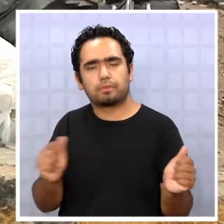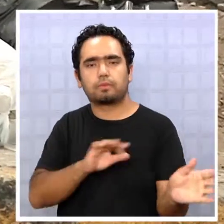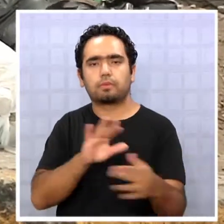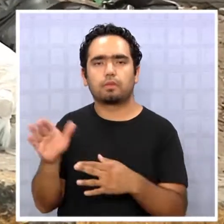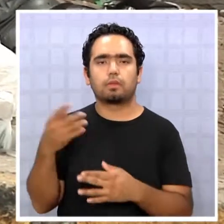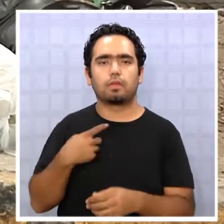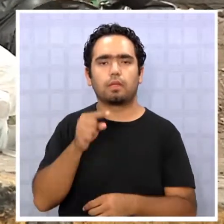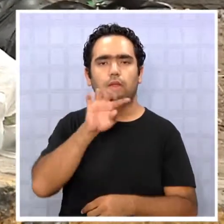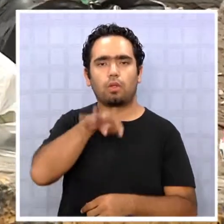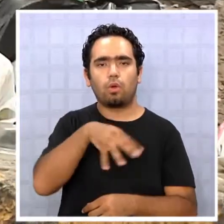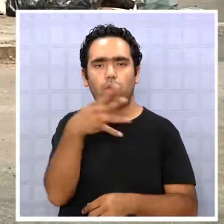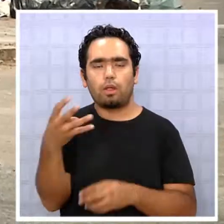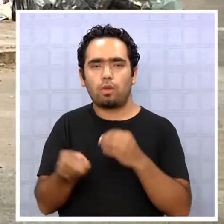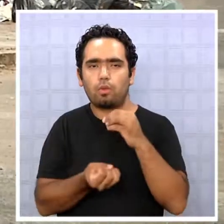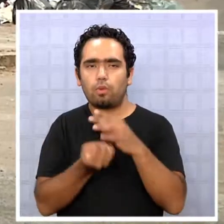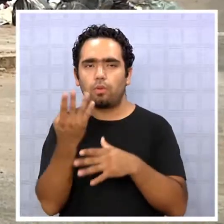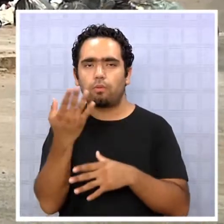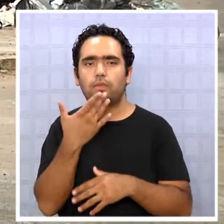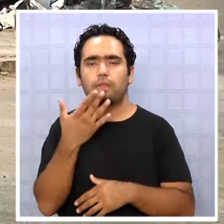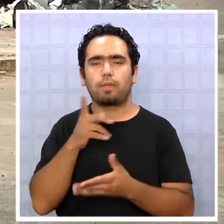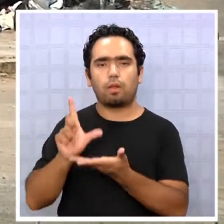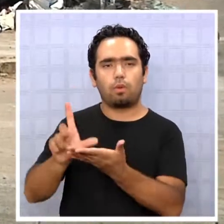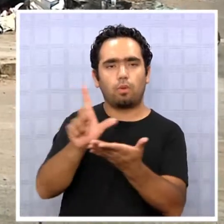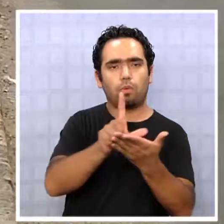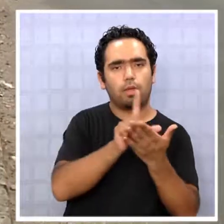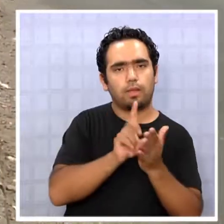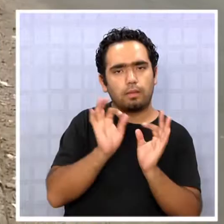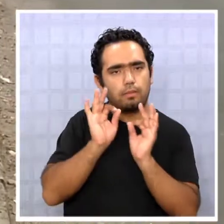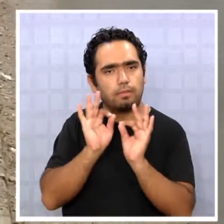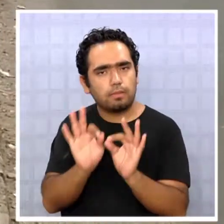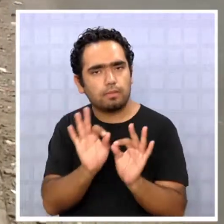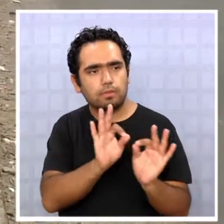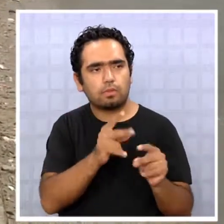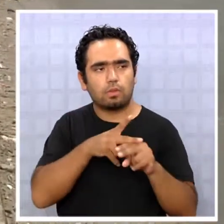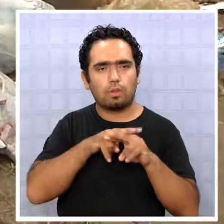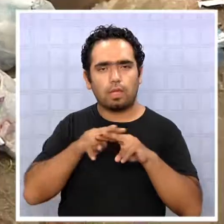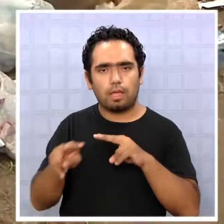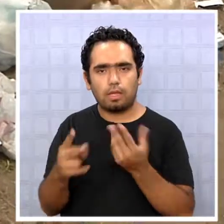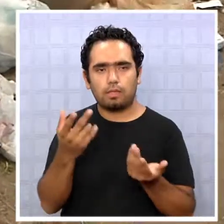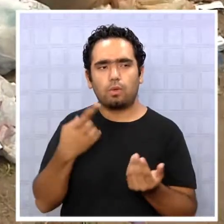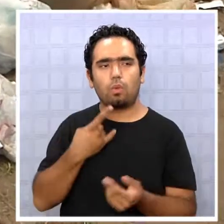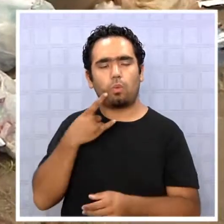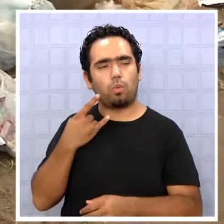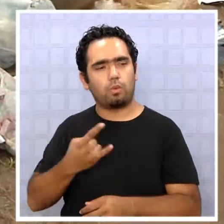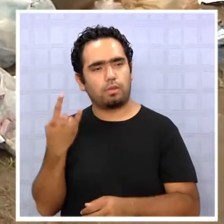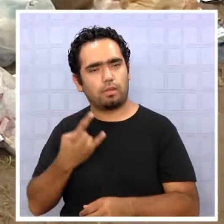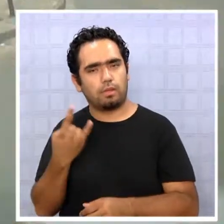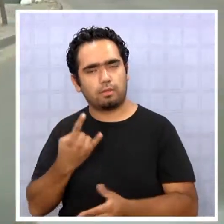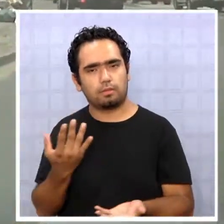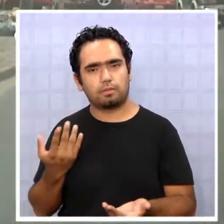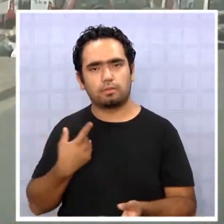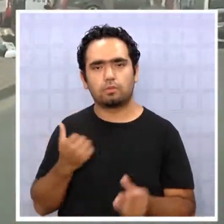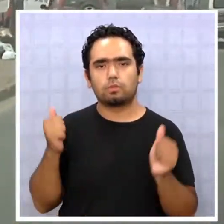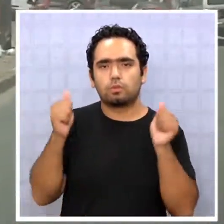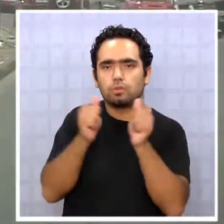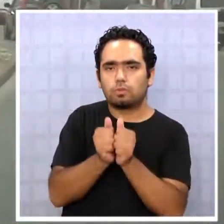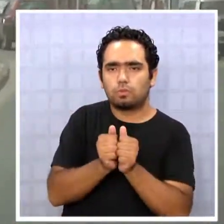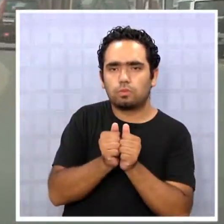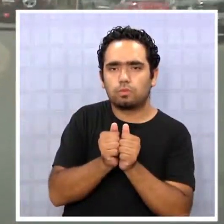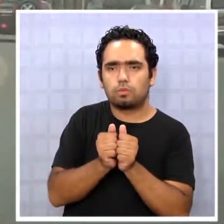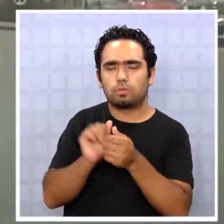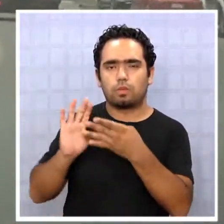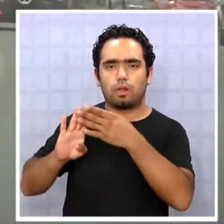La difusión de estos nuevos horarios de retiro y los lugares precisos donde se realizarán se hacen urgentes, junto con la